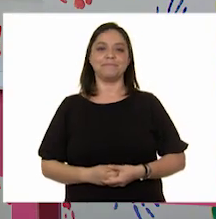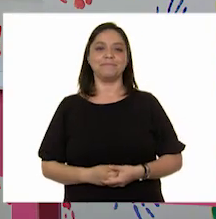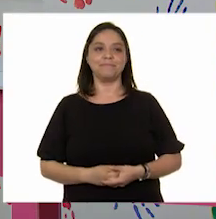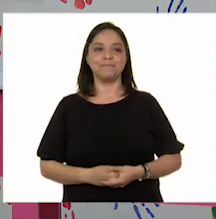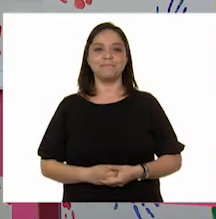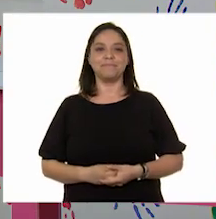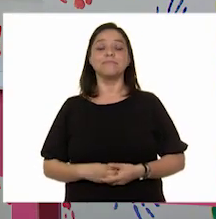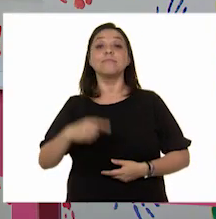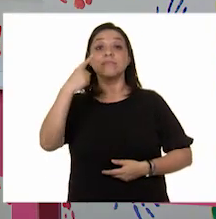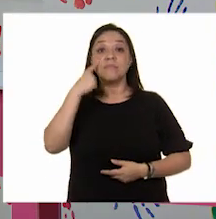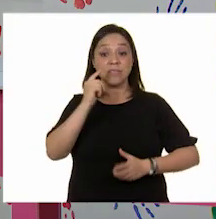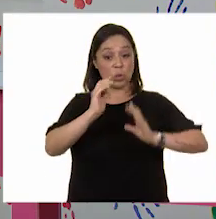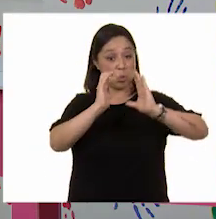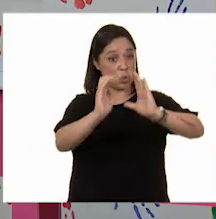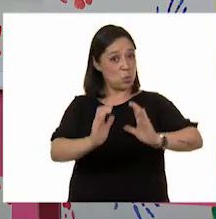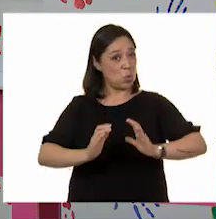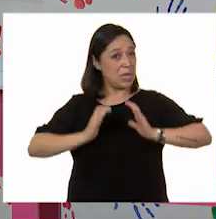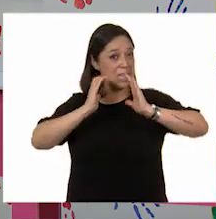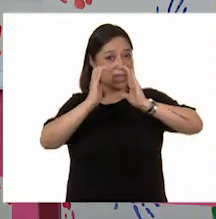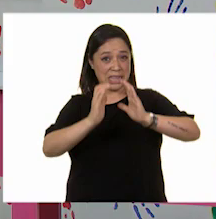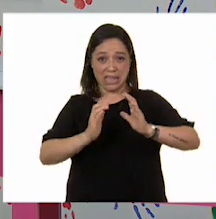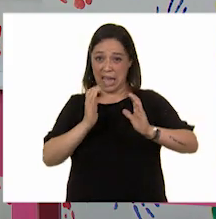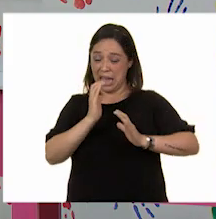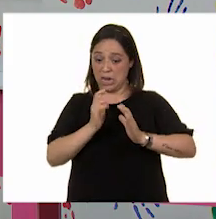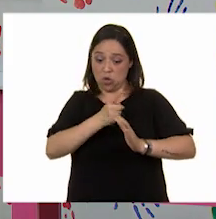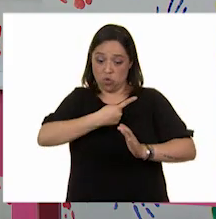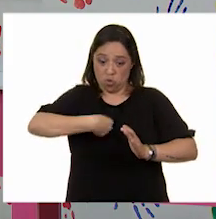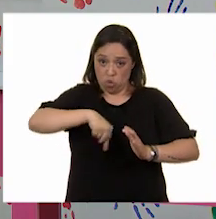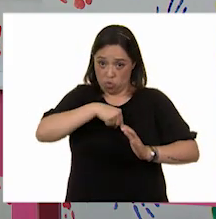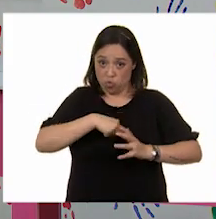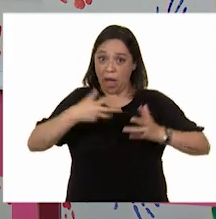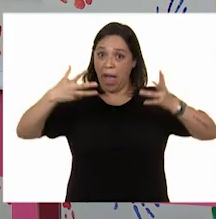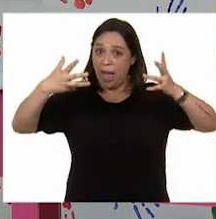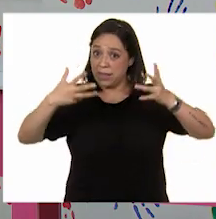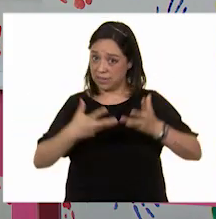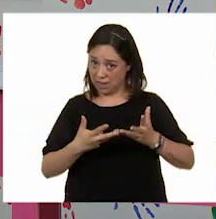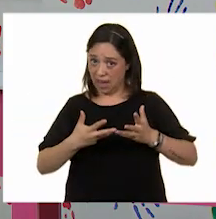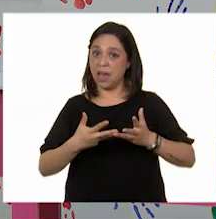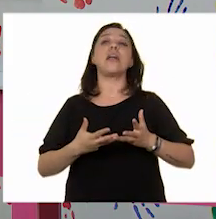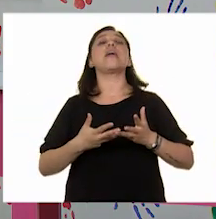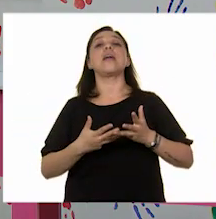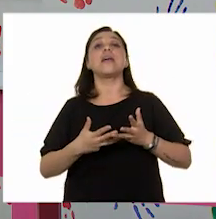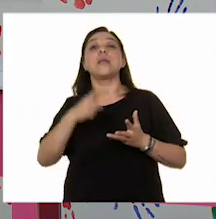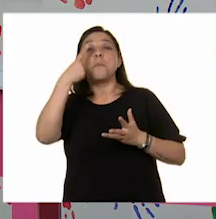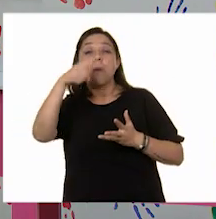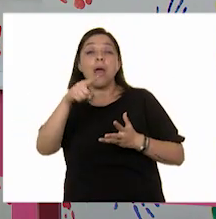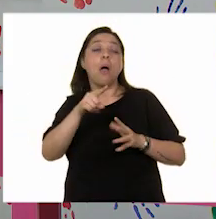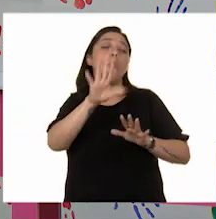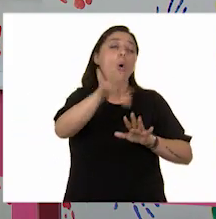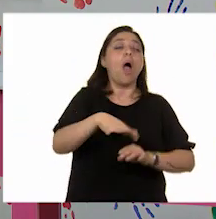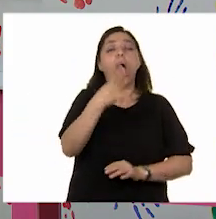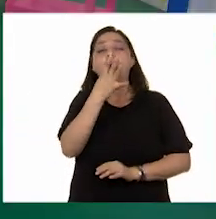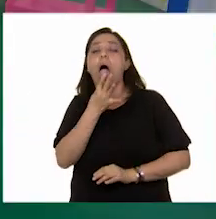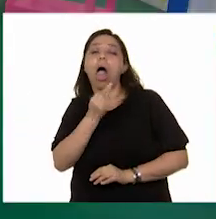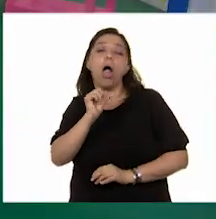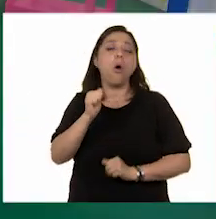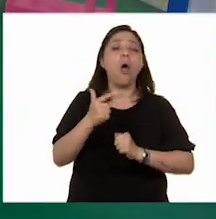la tenemos que cuidar y en nuestras manos está. Ninguna acción es pequeña para salvar a esta.